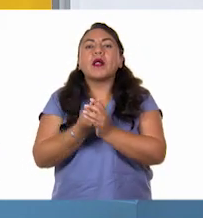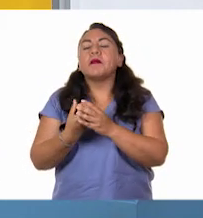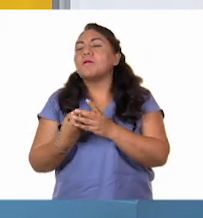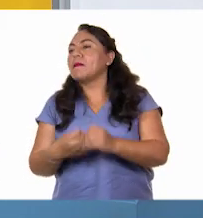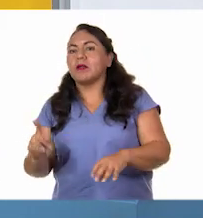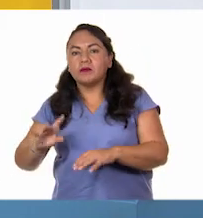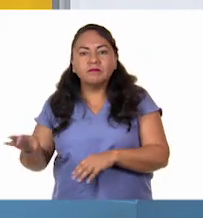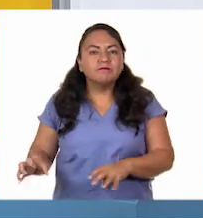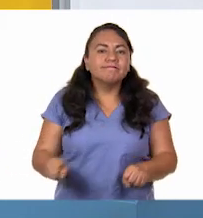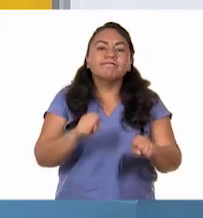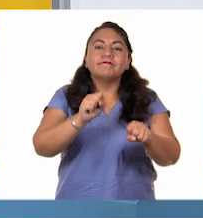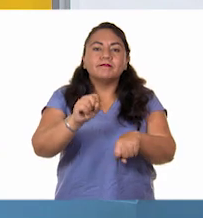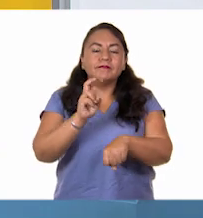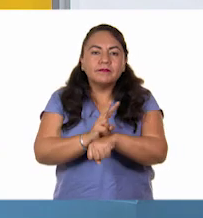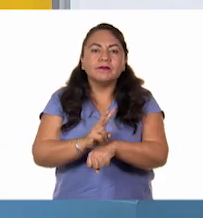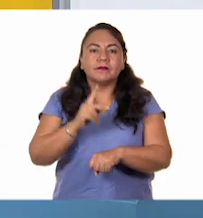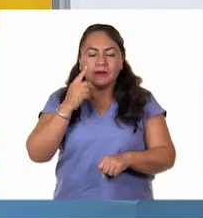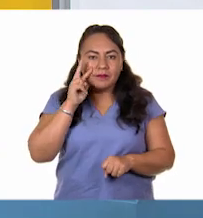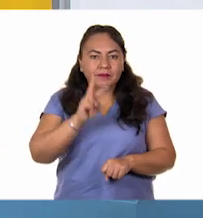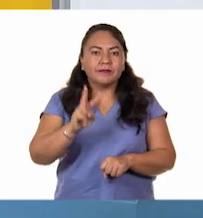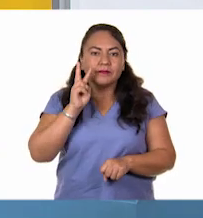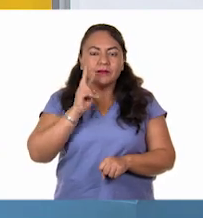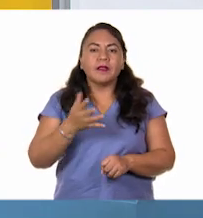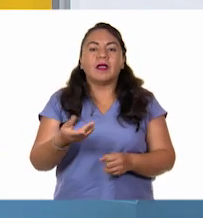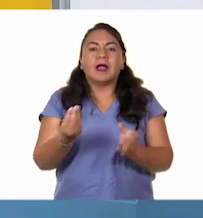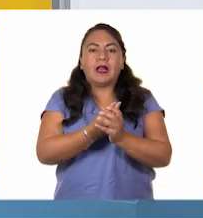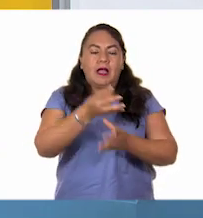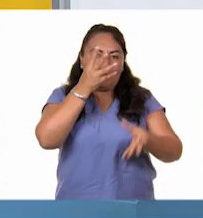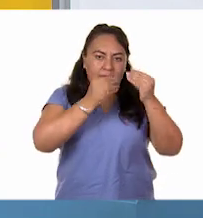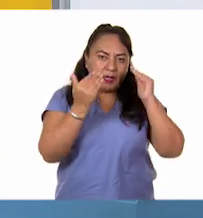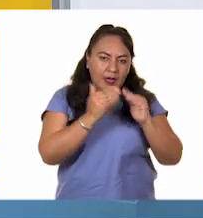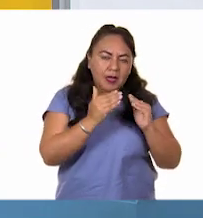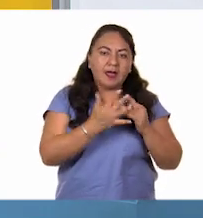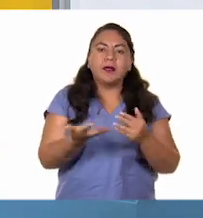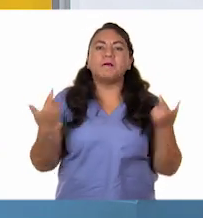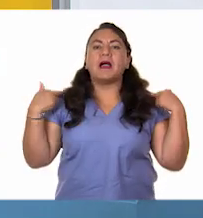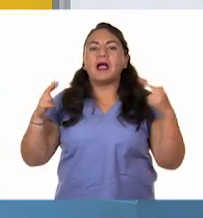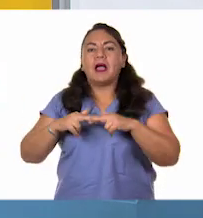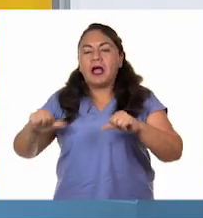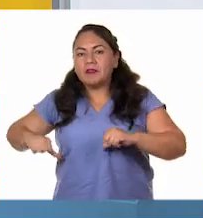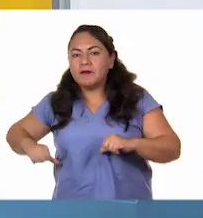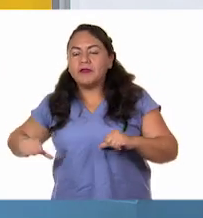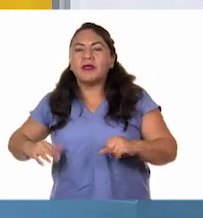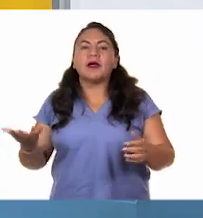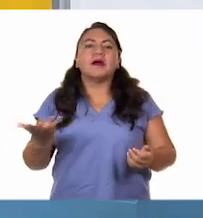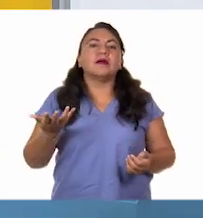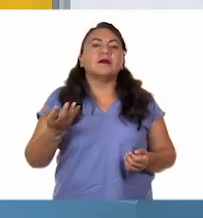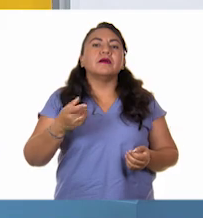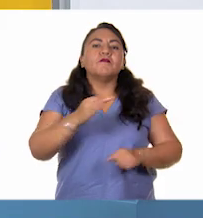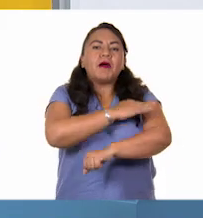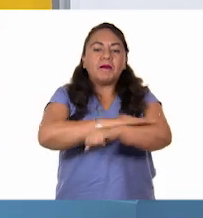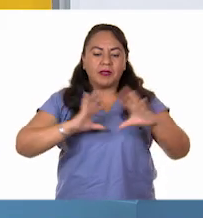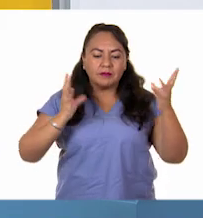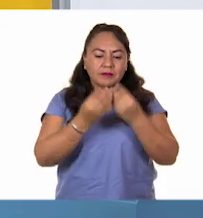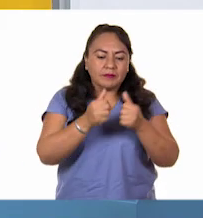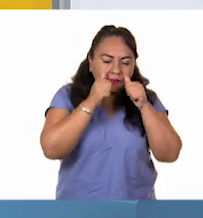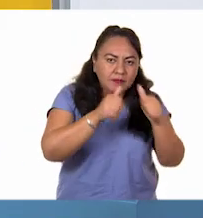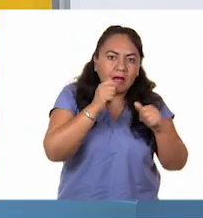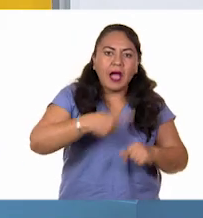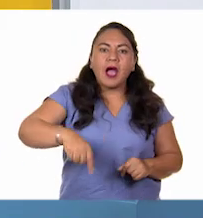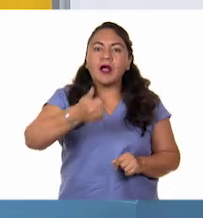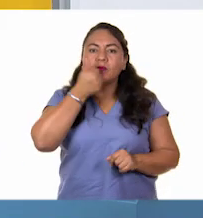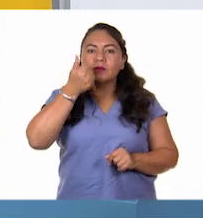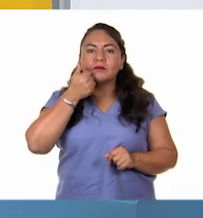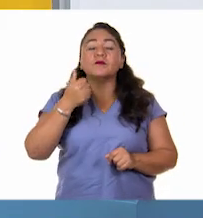este ciclo escolar. Entre las clases de Aprende en Casa, entre las actividades de los maestros, entre las familias que también trabajaron con sus alumnos.